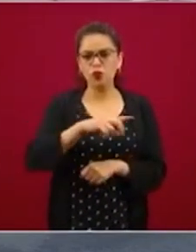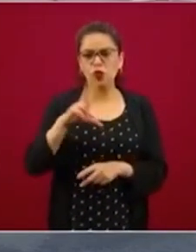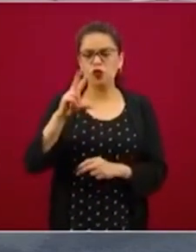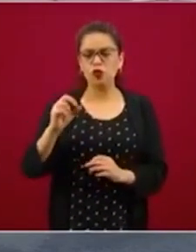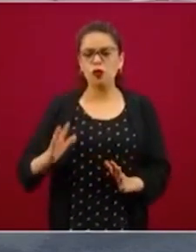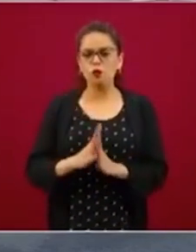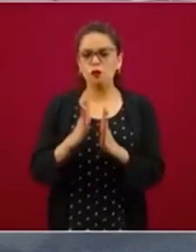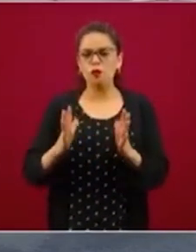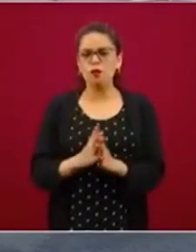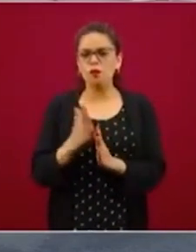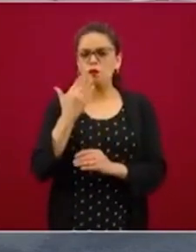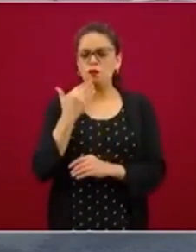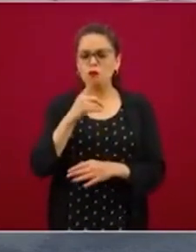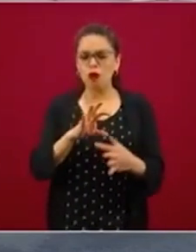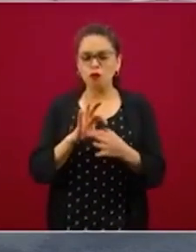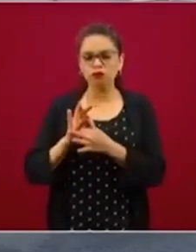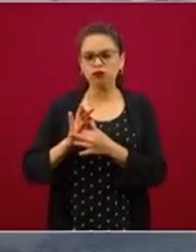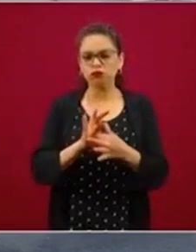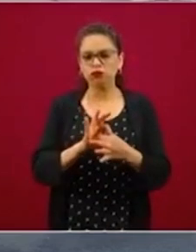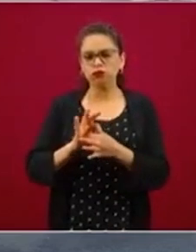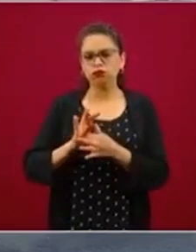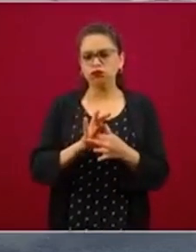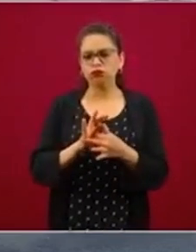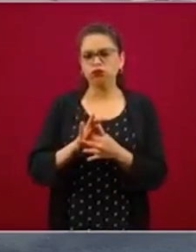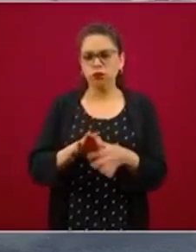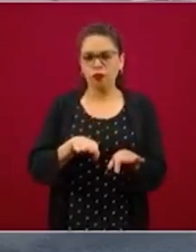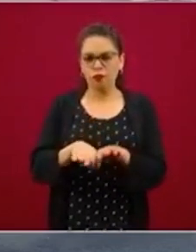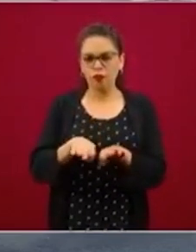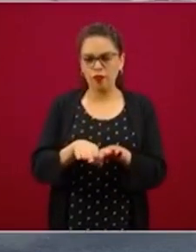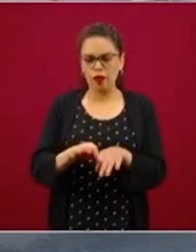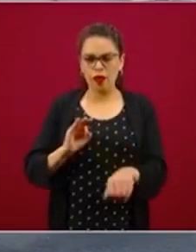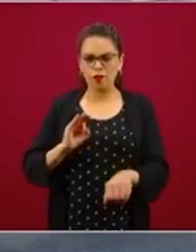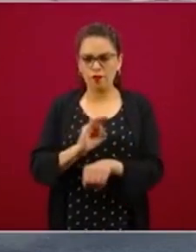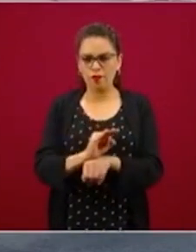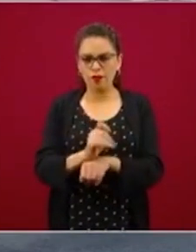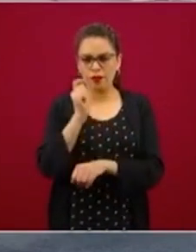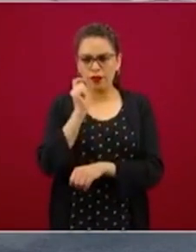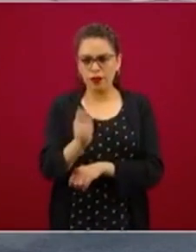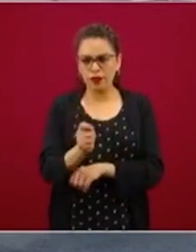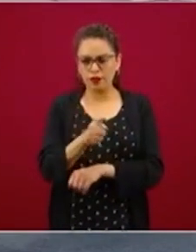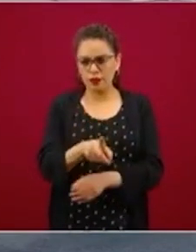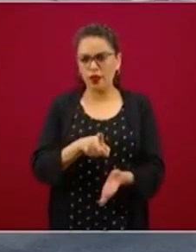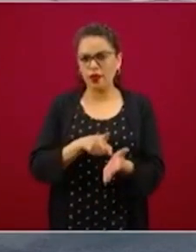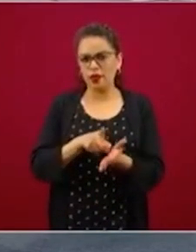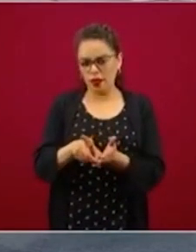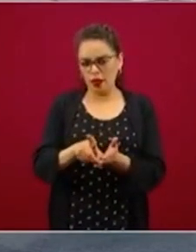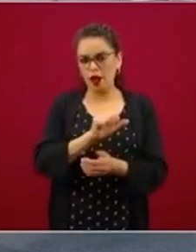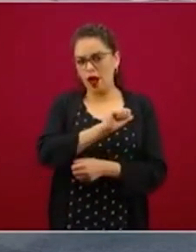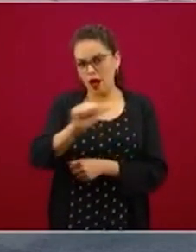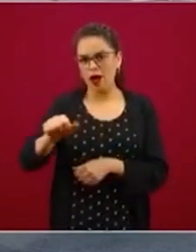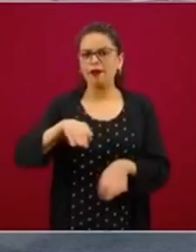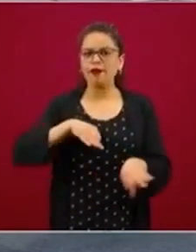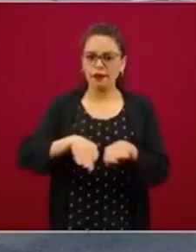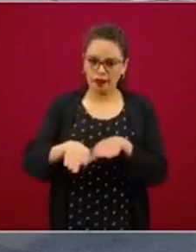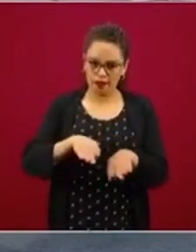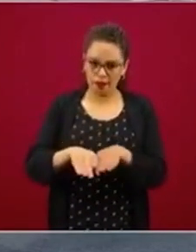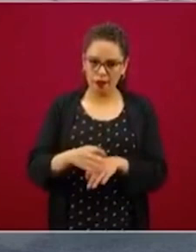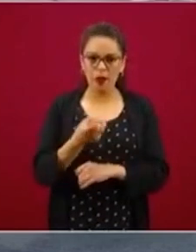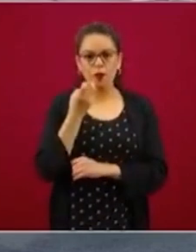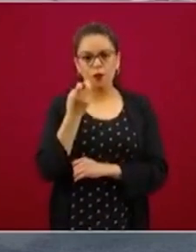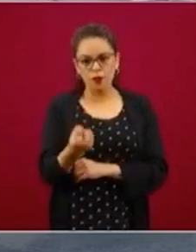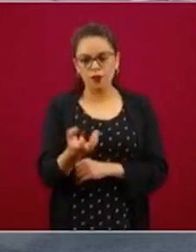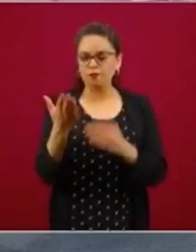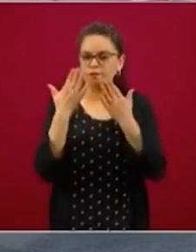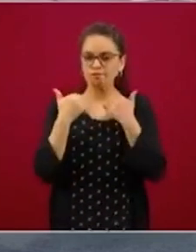relación laboral, una relación de trabajo protegida por el derecho laboral y que por ende muchas veces no